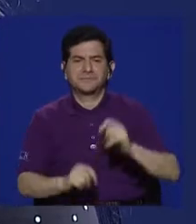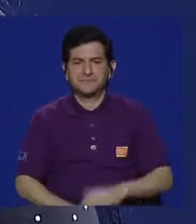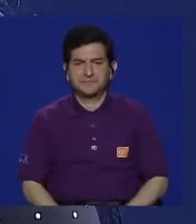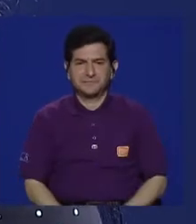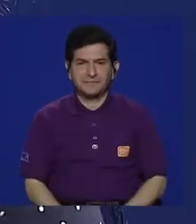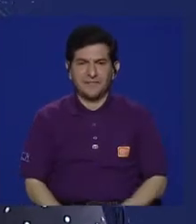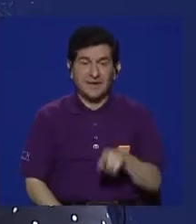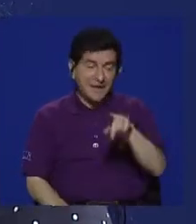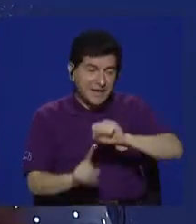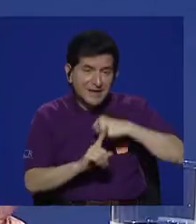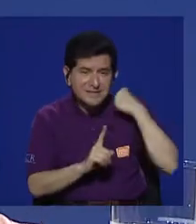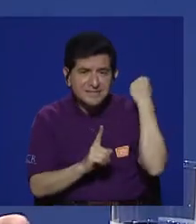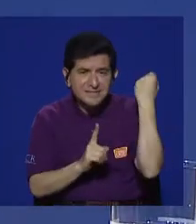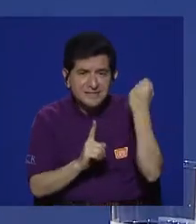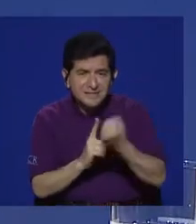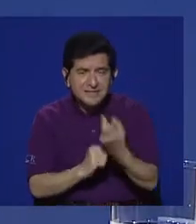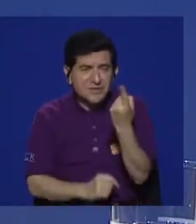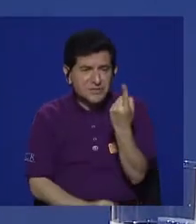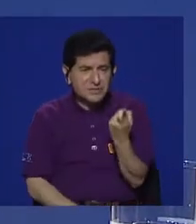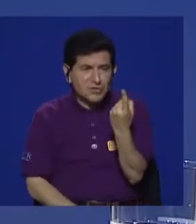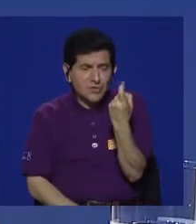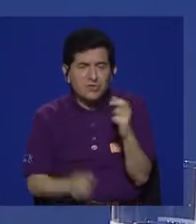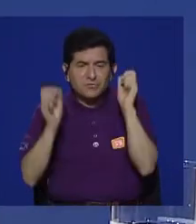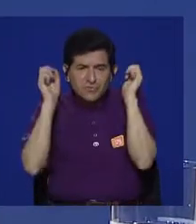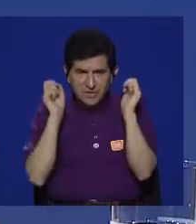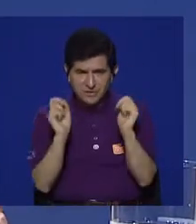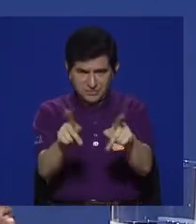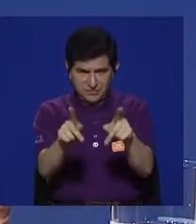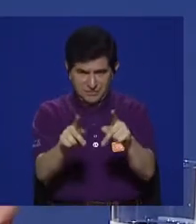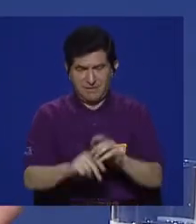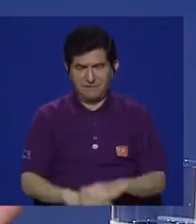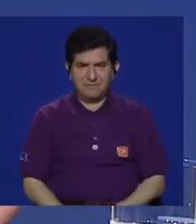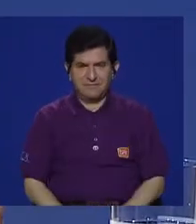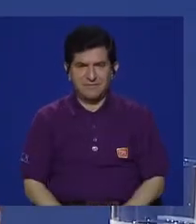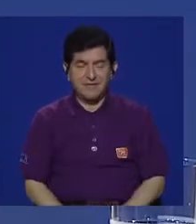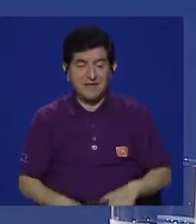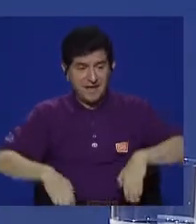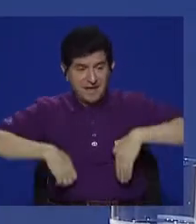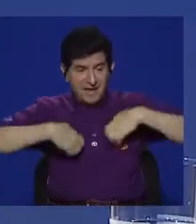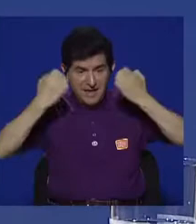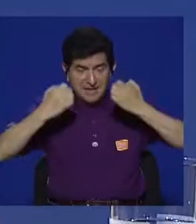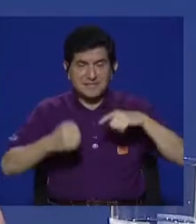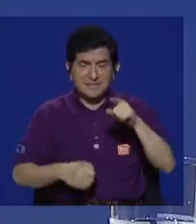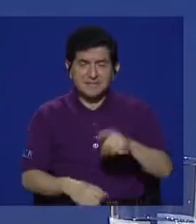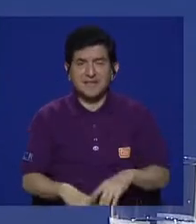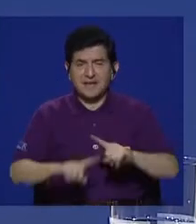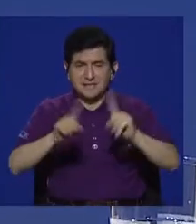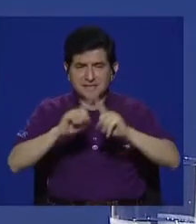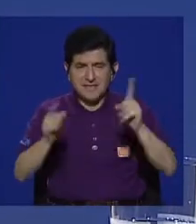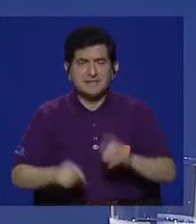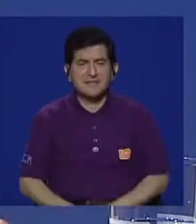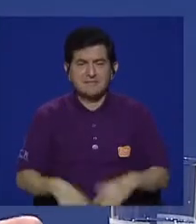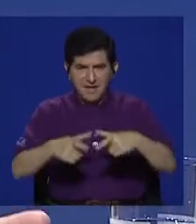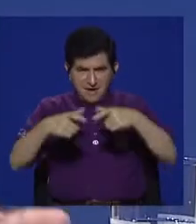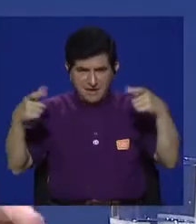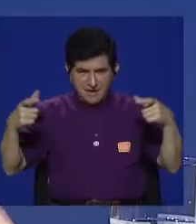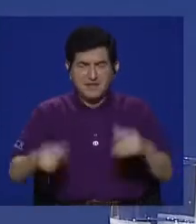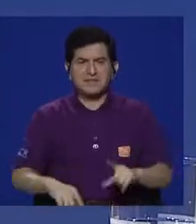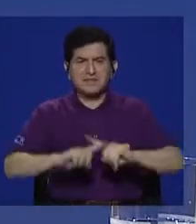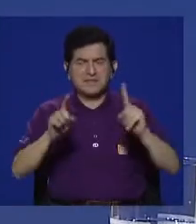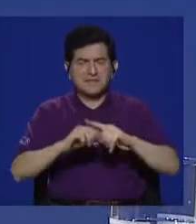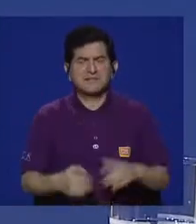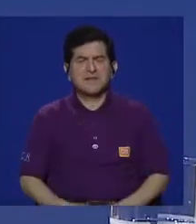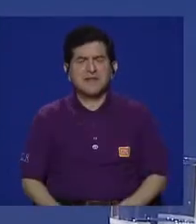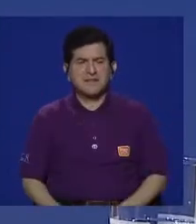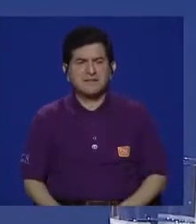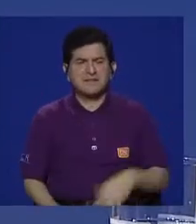en el tiempo. Y es ante esa falta de posibilidad de que existan estas frecuencias para